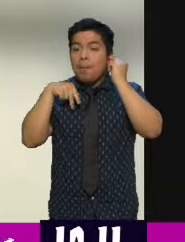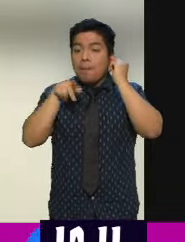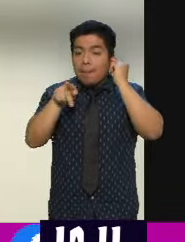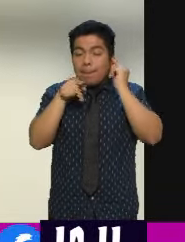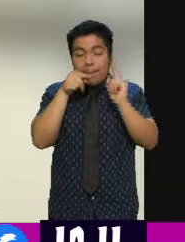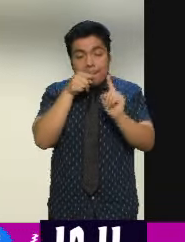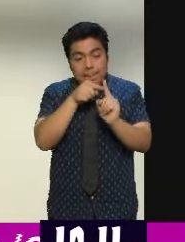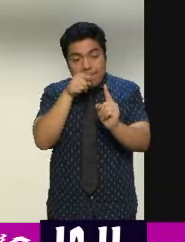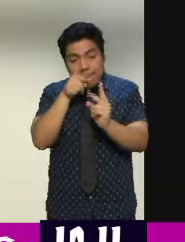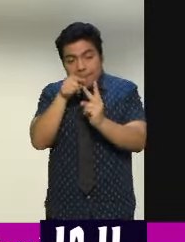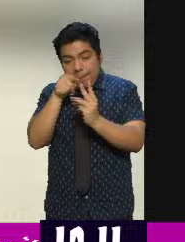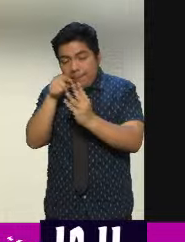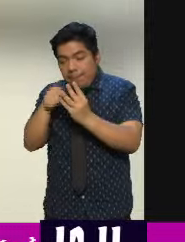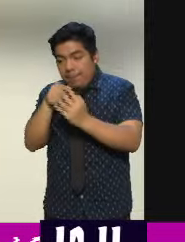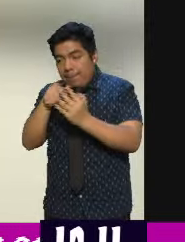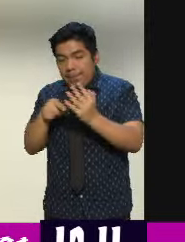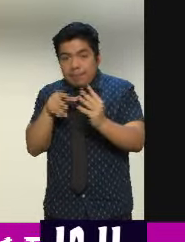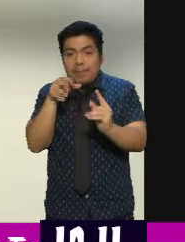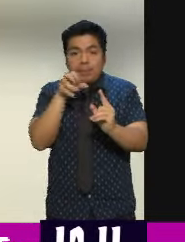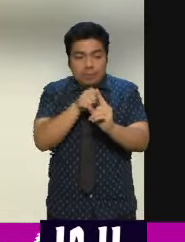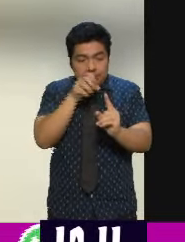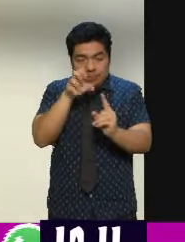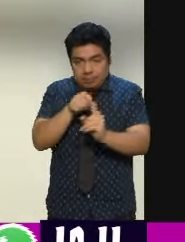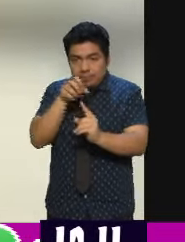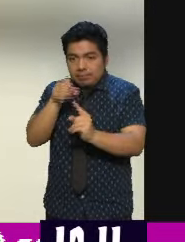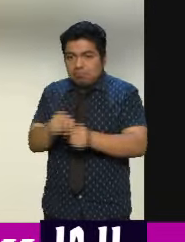siguen siendo iguales, ojo, aquí está la clave.